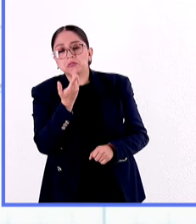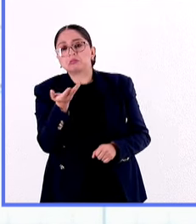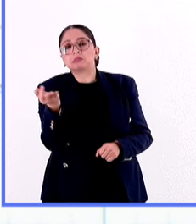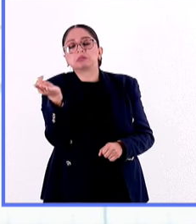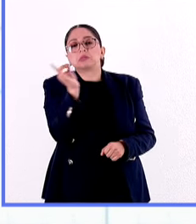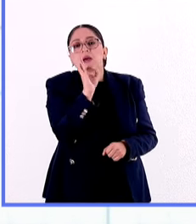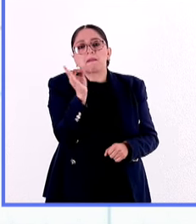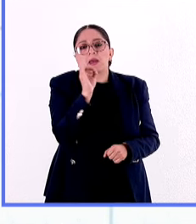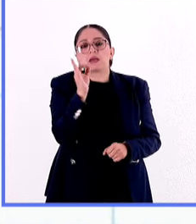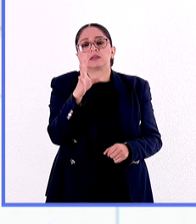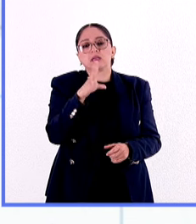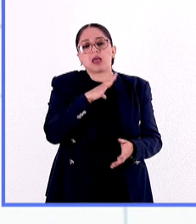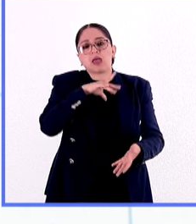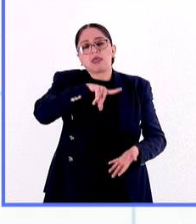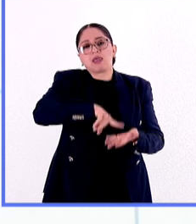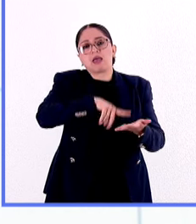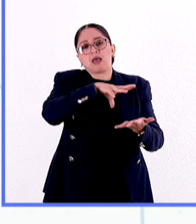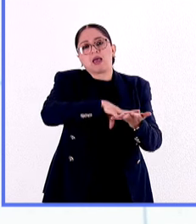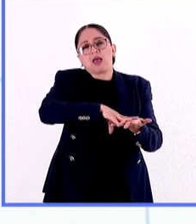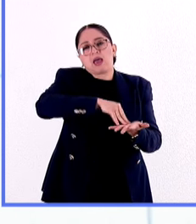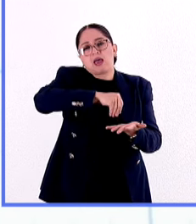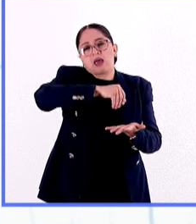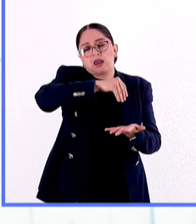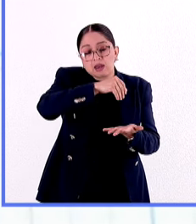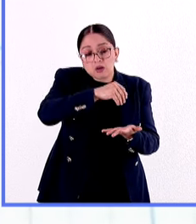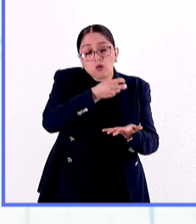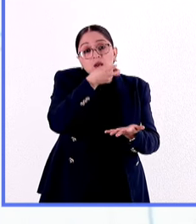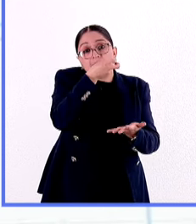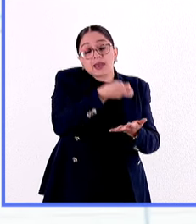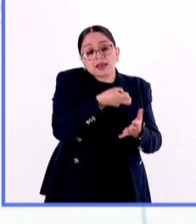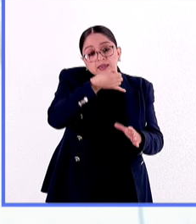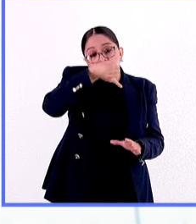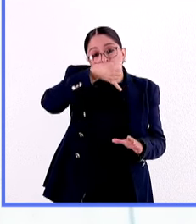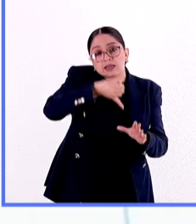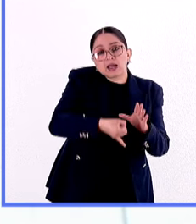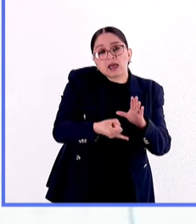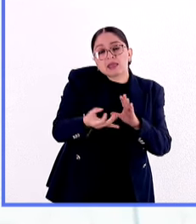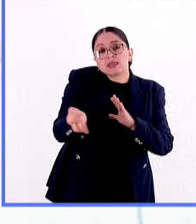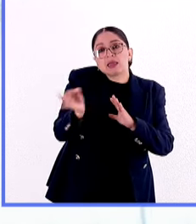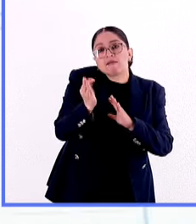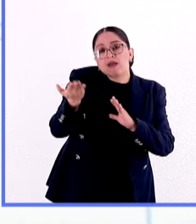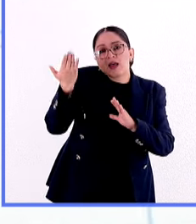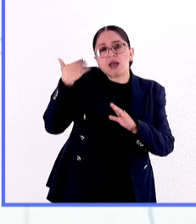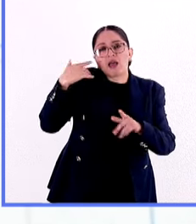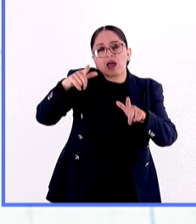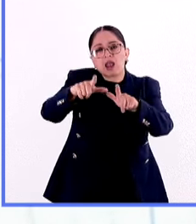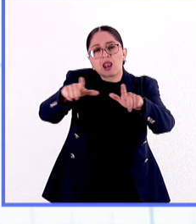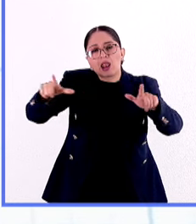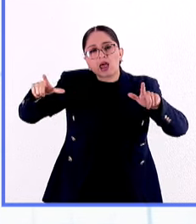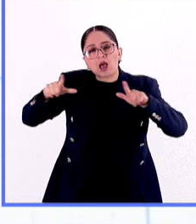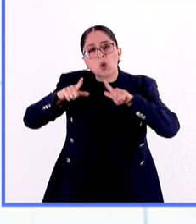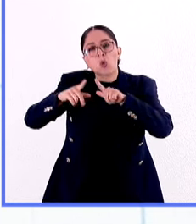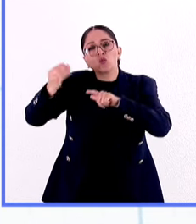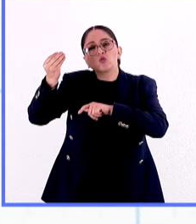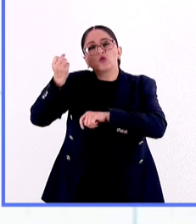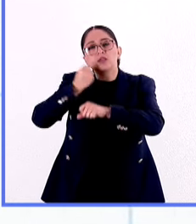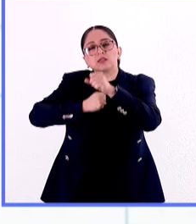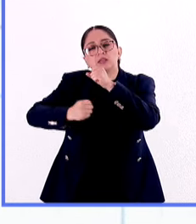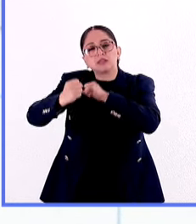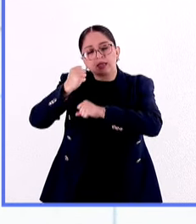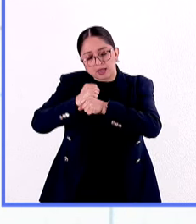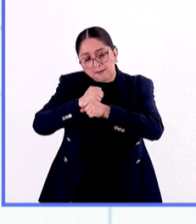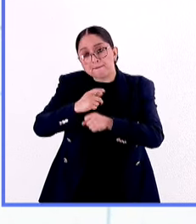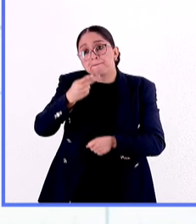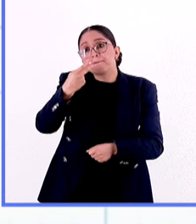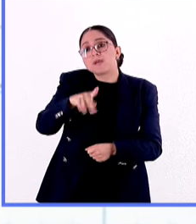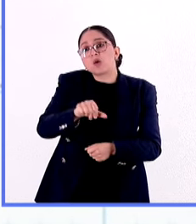material suelto como la arena, lo que da indicio de ser el fondo de lagos que existieron hace miles de años. Mientras tanto, las regiones